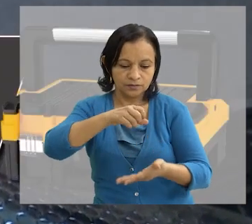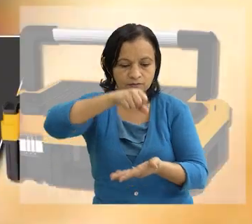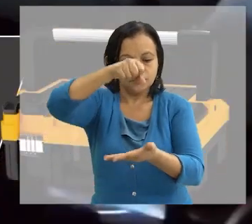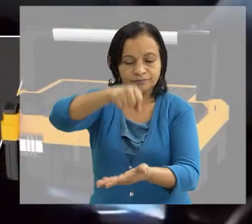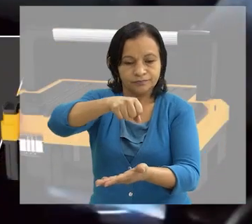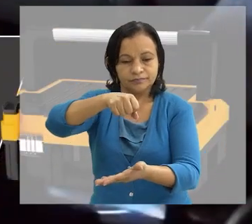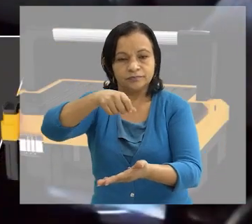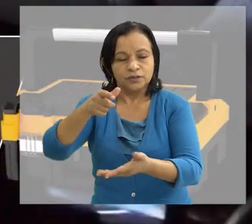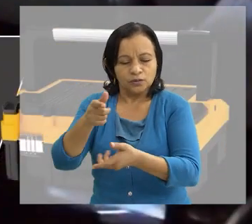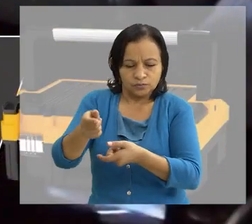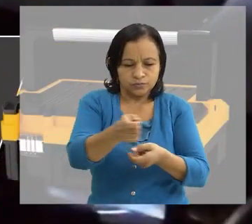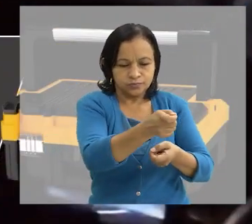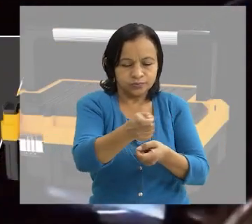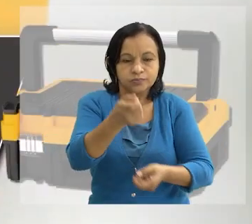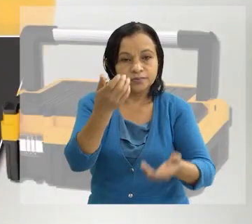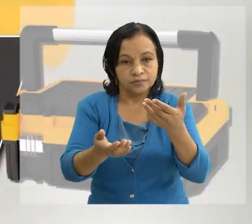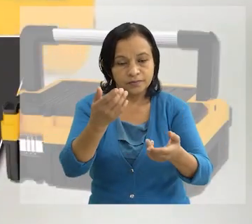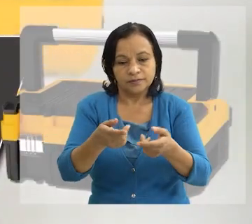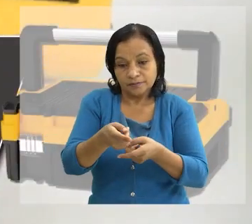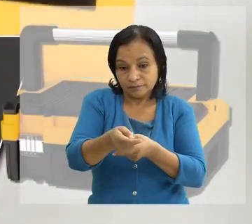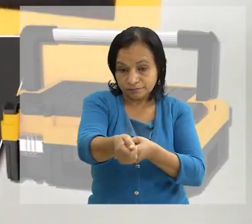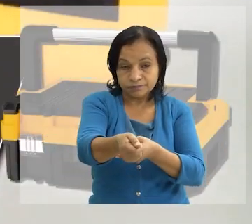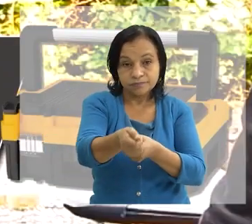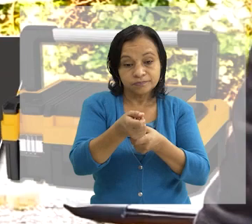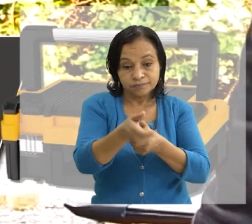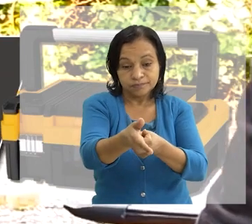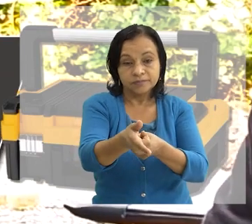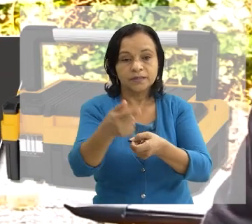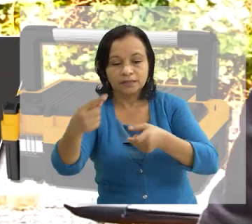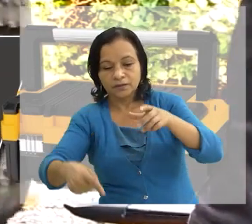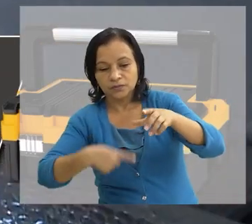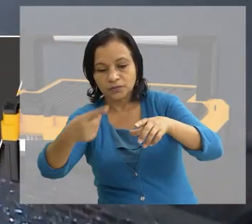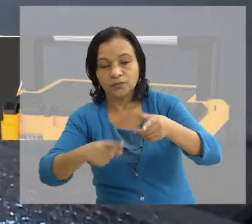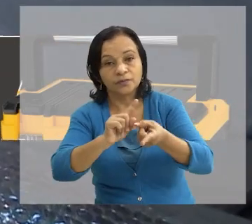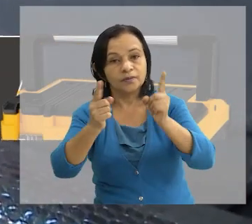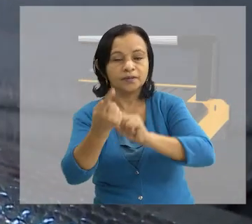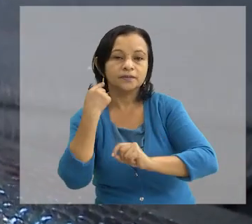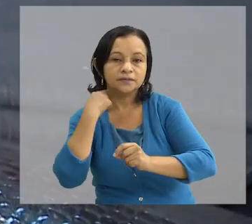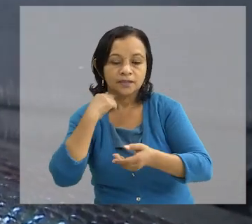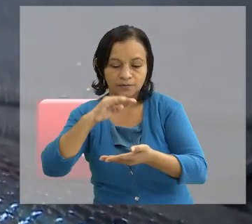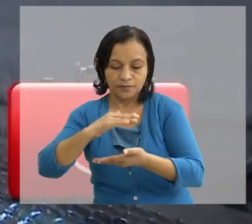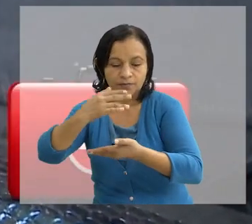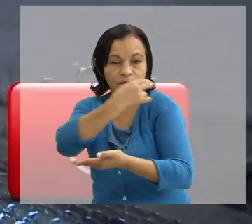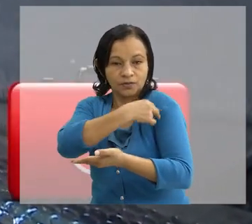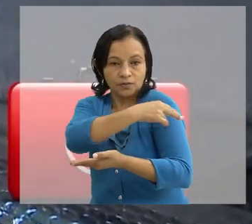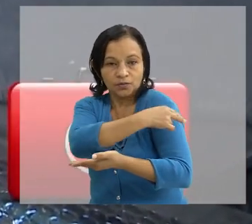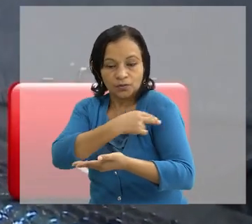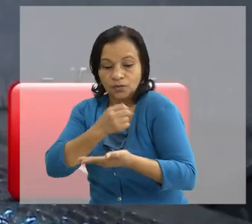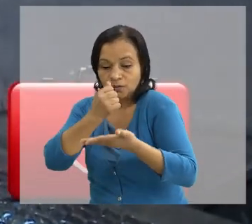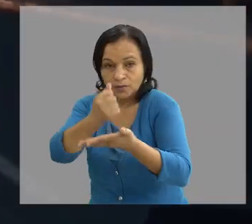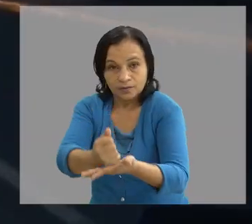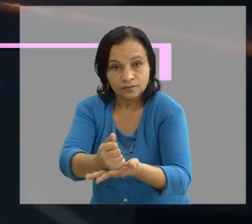herramientas, extintor contra incendios, lámpara de mano y llanta de repuesto Lleva siempre un botiquín de primeros